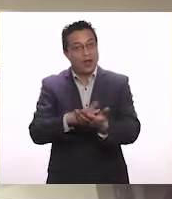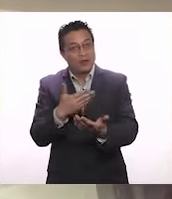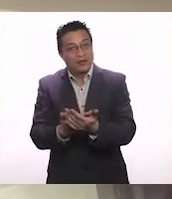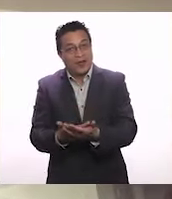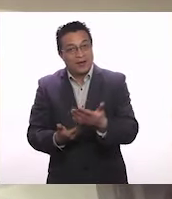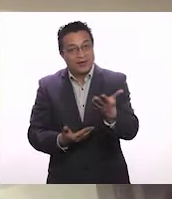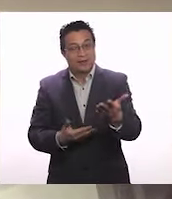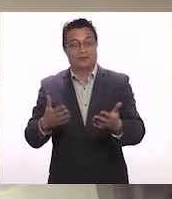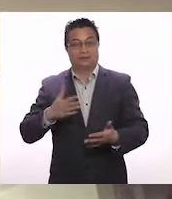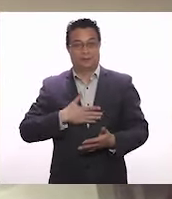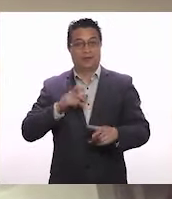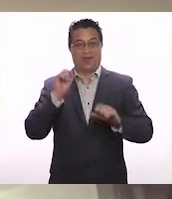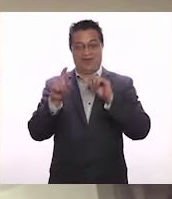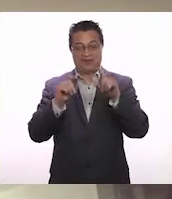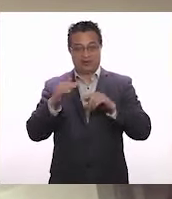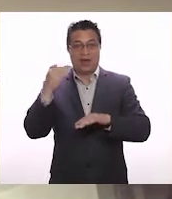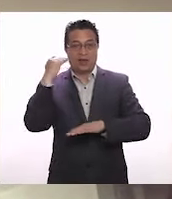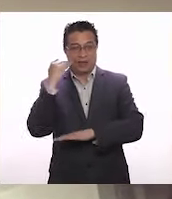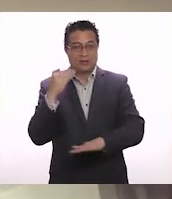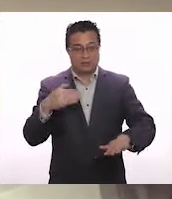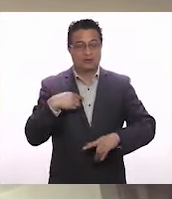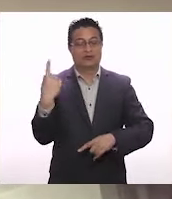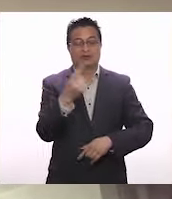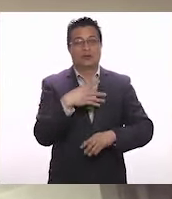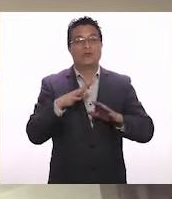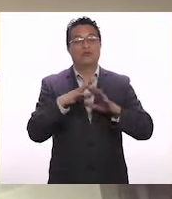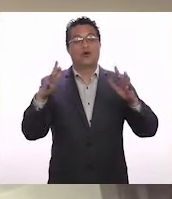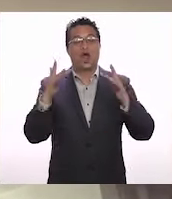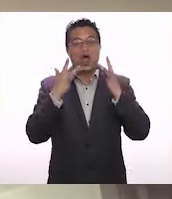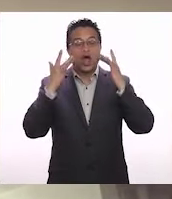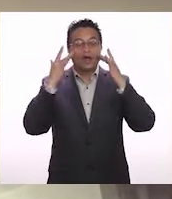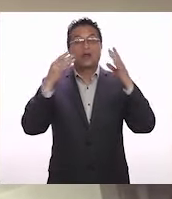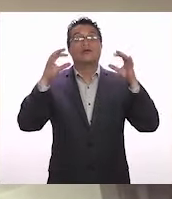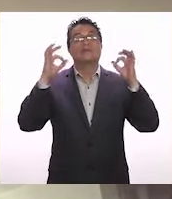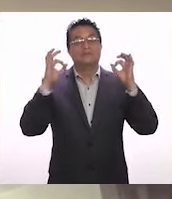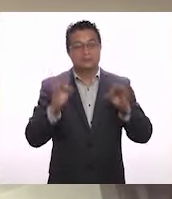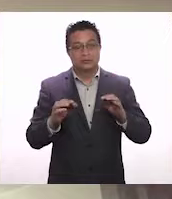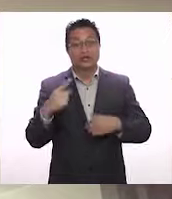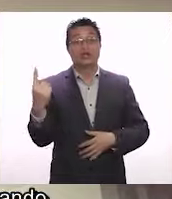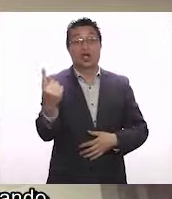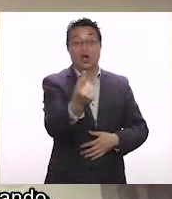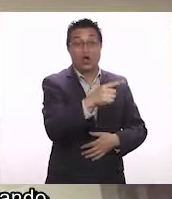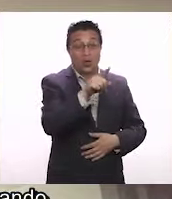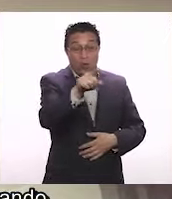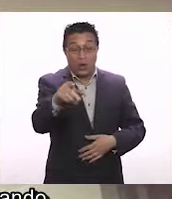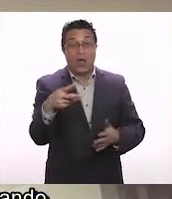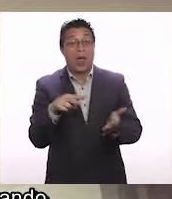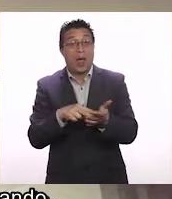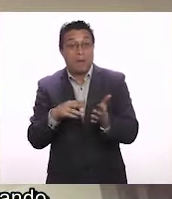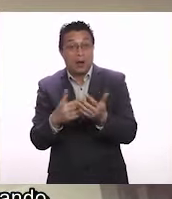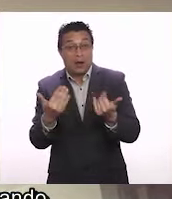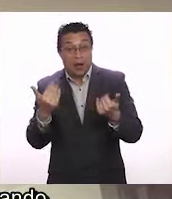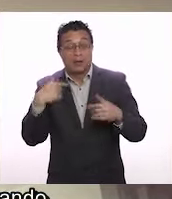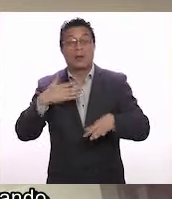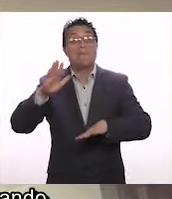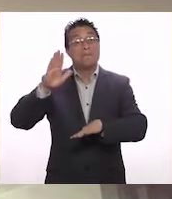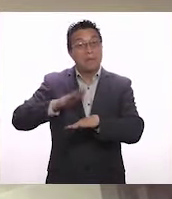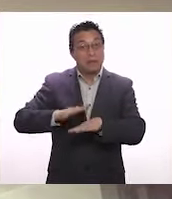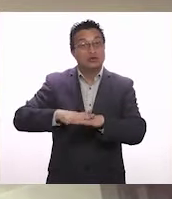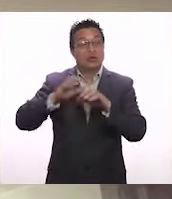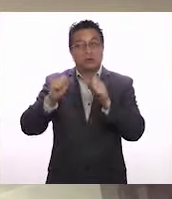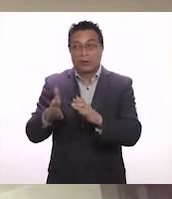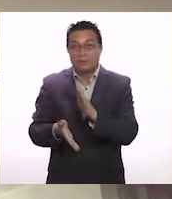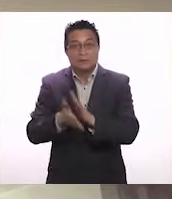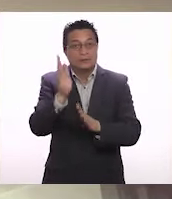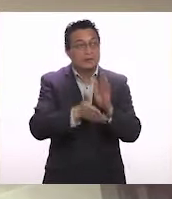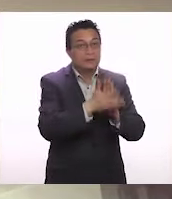Hola, ¿cómo están? Soy la defensora de la niñez y estamos muy contentos porque por fin todo lo que ustedes estaban esperando hace mucho tiempo,